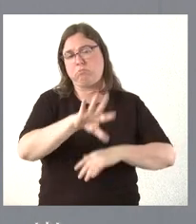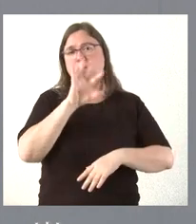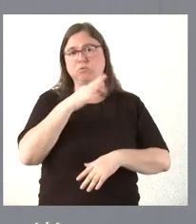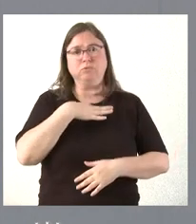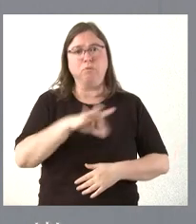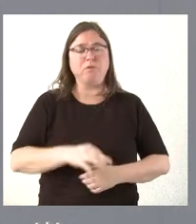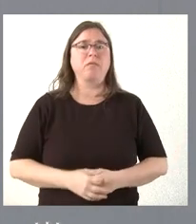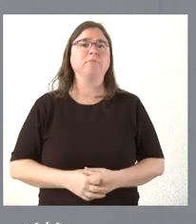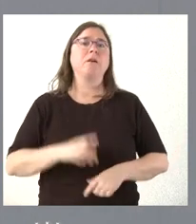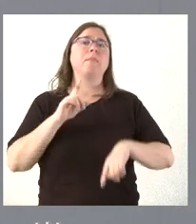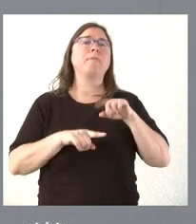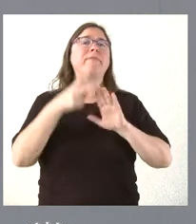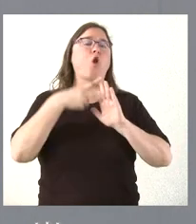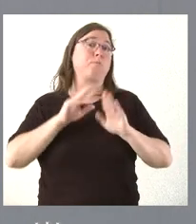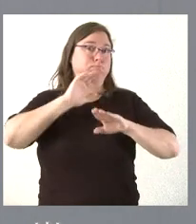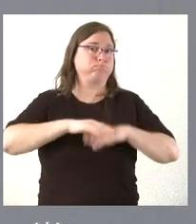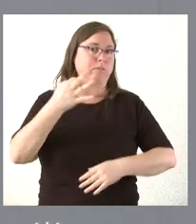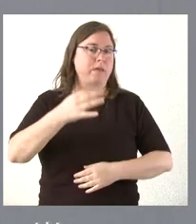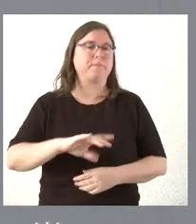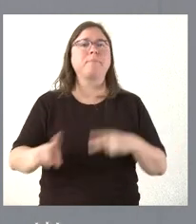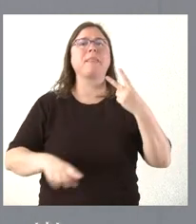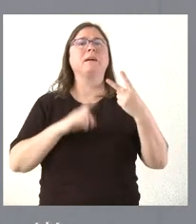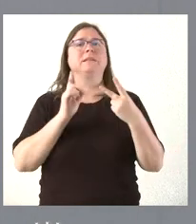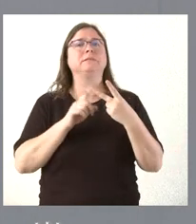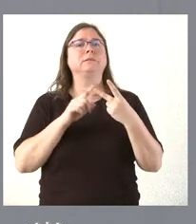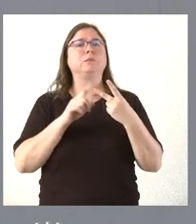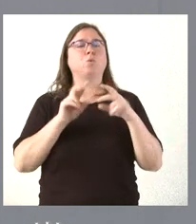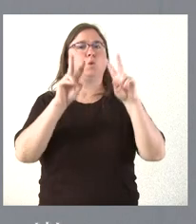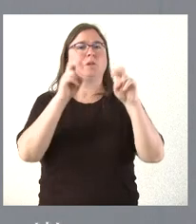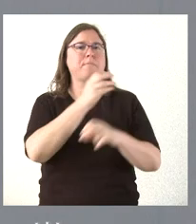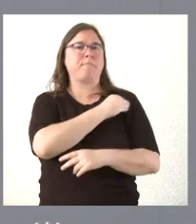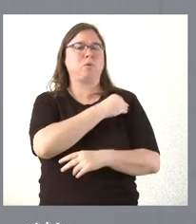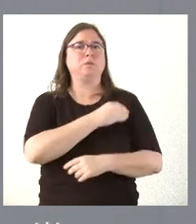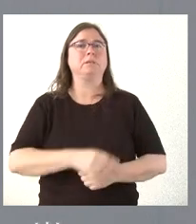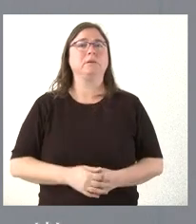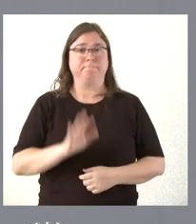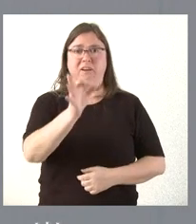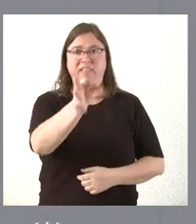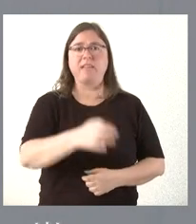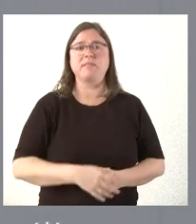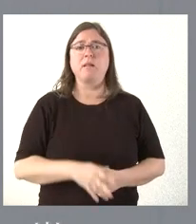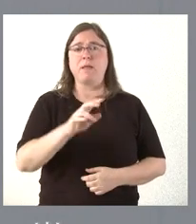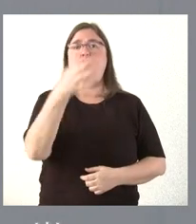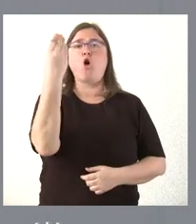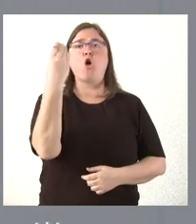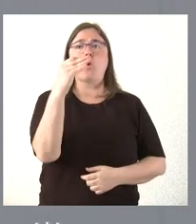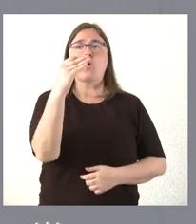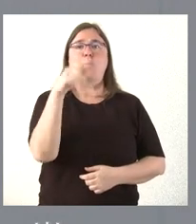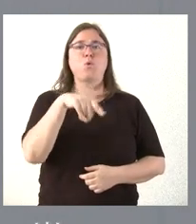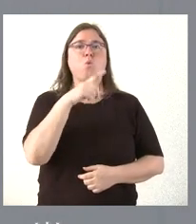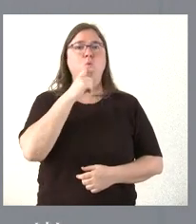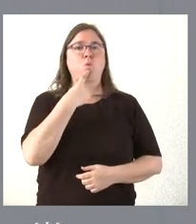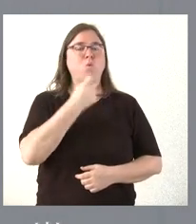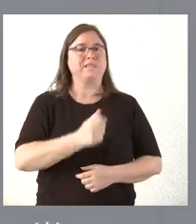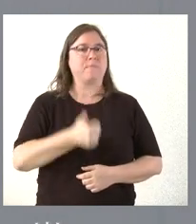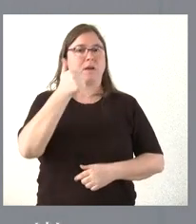corresponda conforme a la normativa. La siguiente de las cuestiones es cierto que los jóvenes hoy tienen más dificultades para